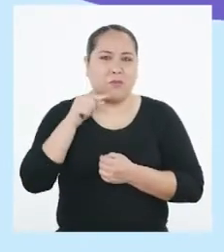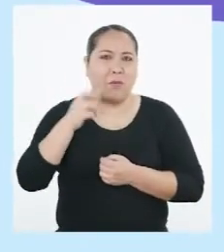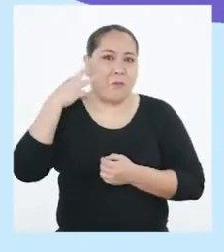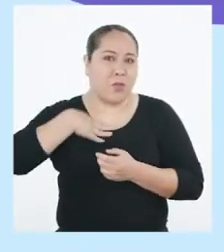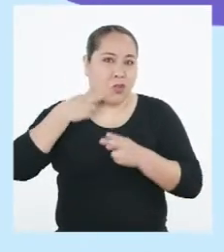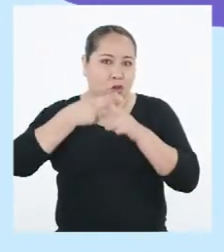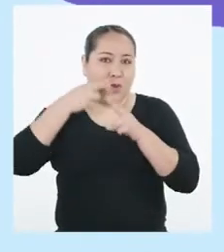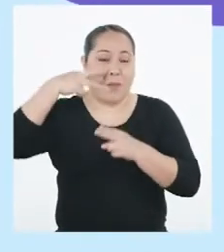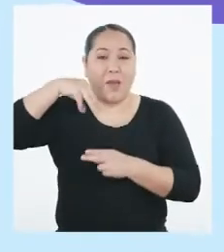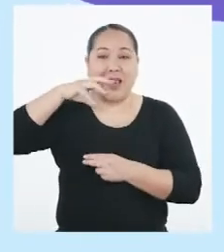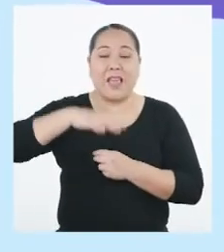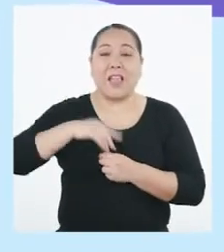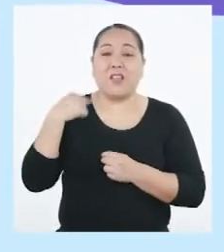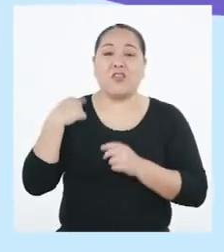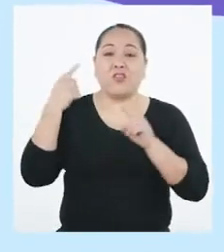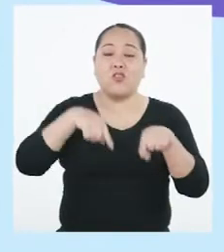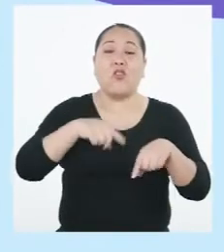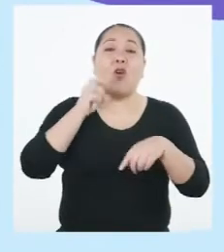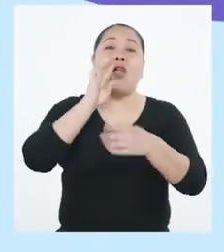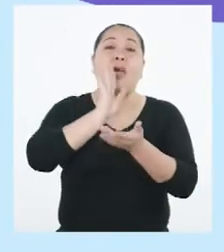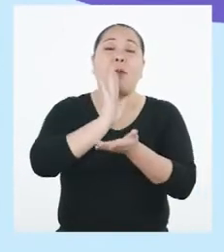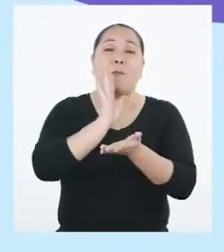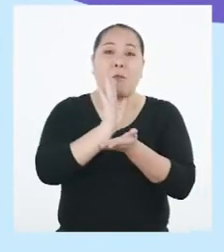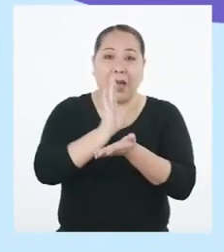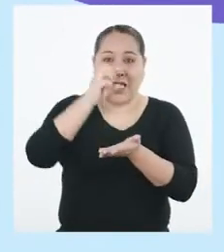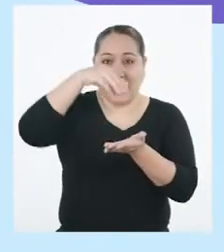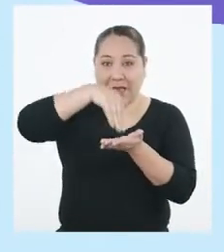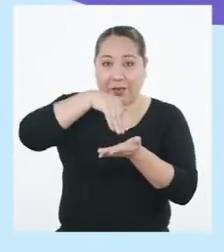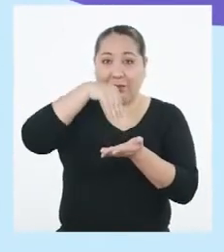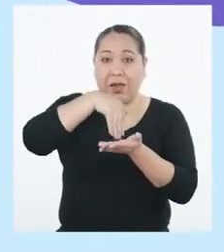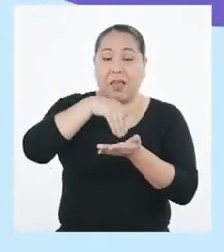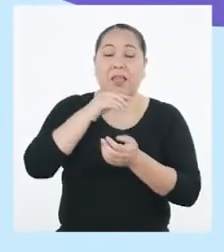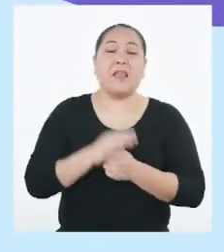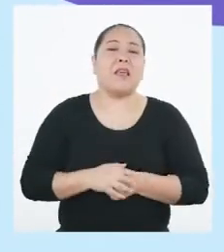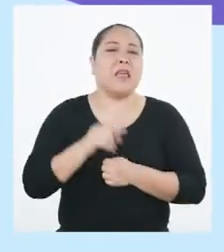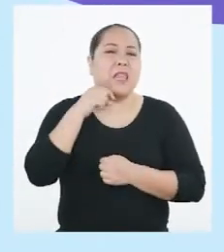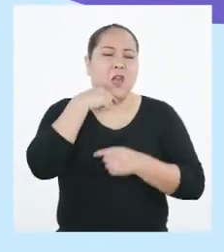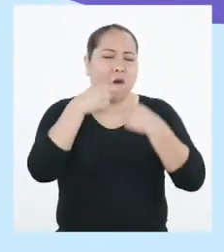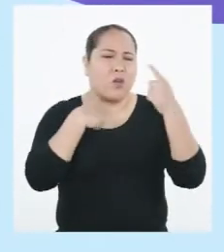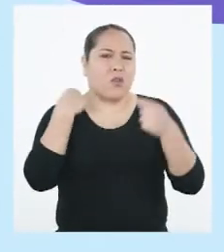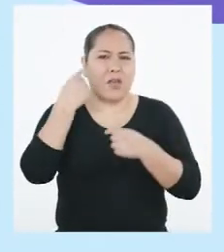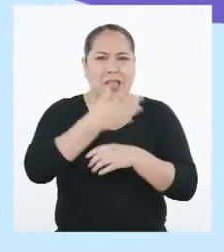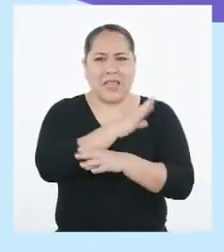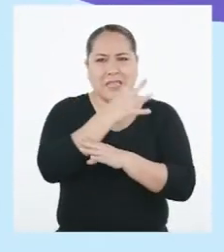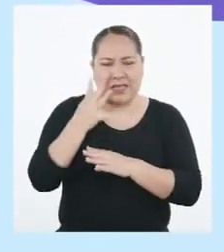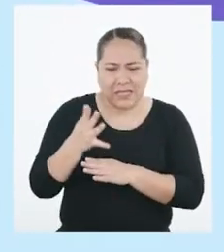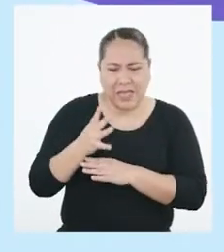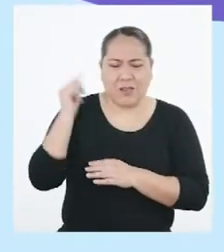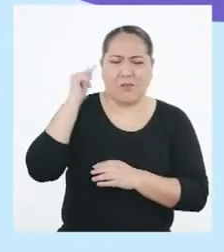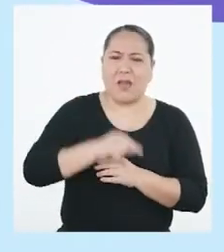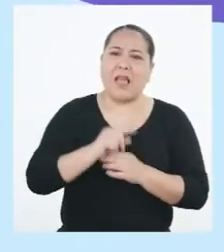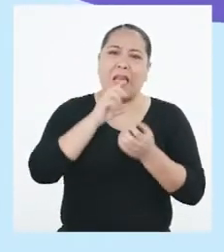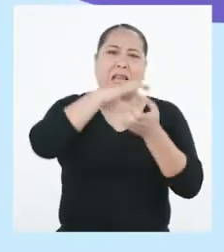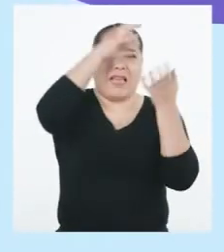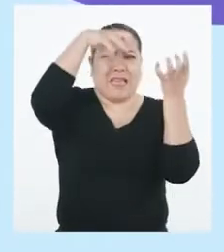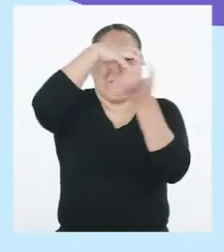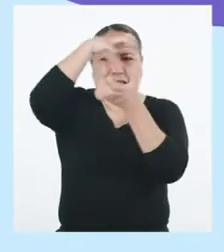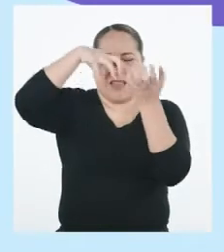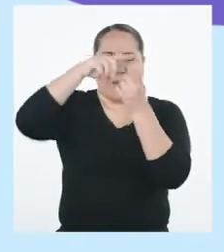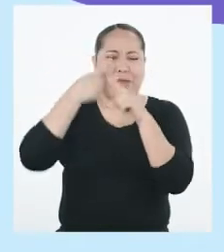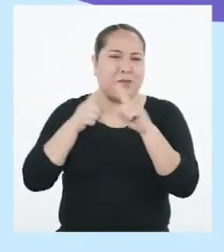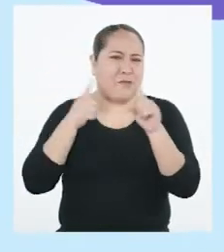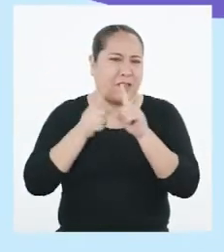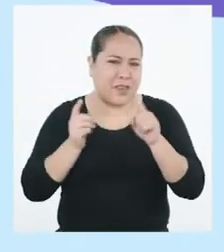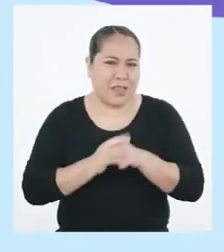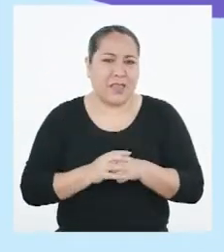friaje. Yo soy de Madre de Dios. Les cuento que en la selva tenemos un clima recontravariado y el friaje nos causa